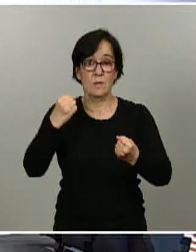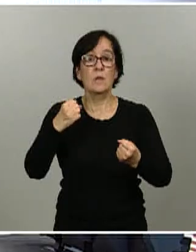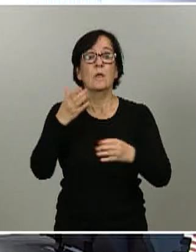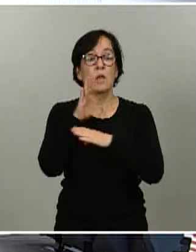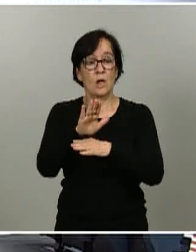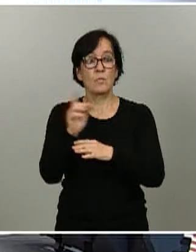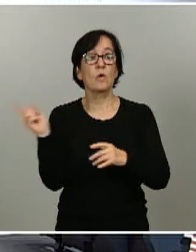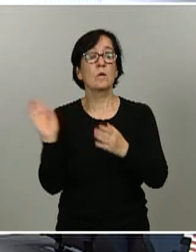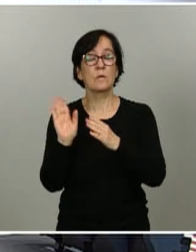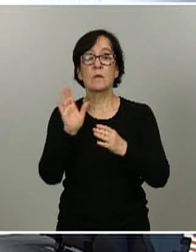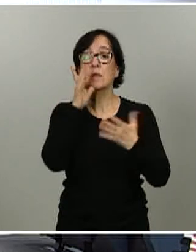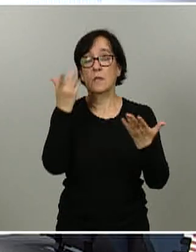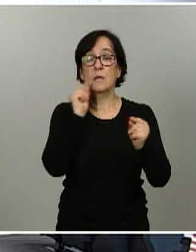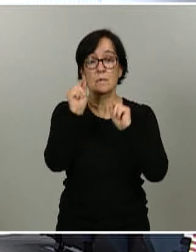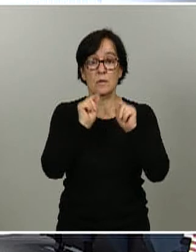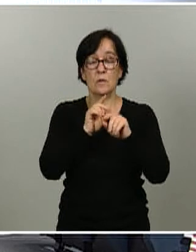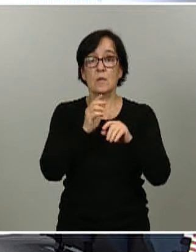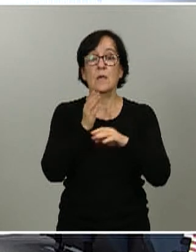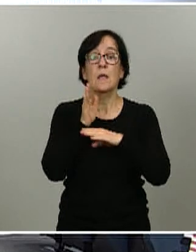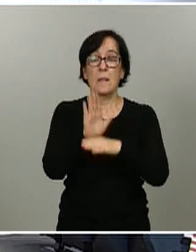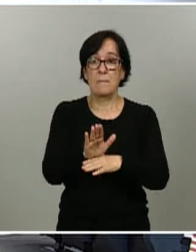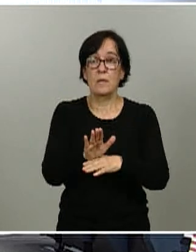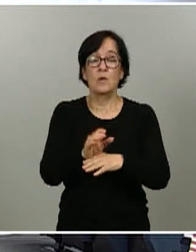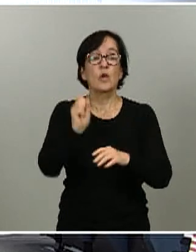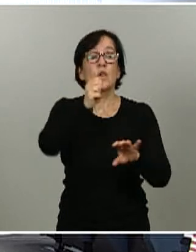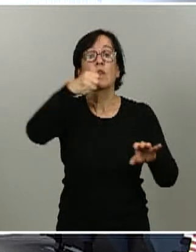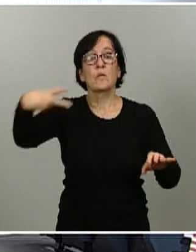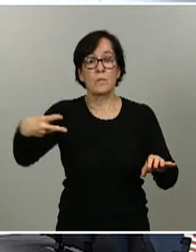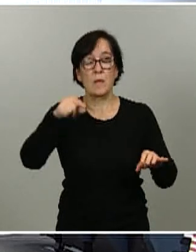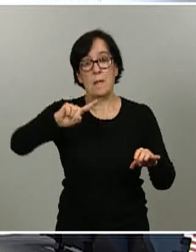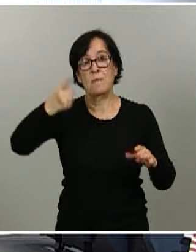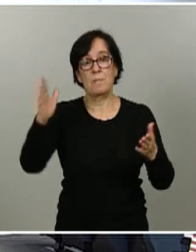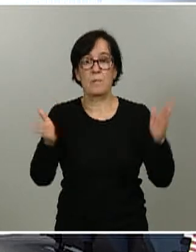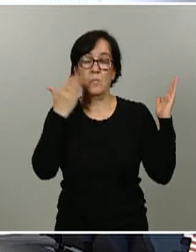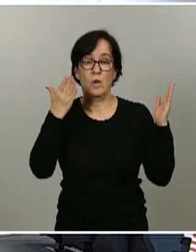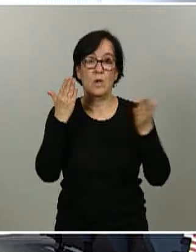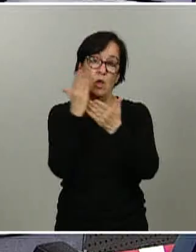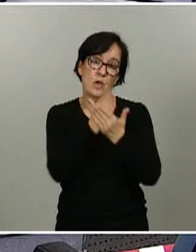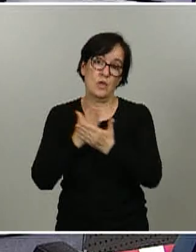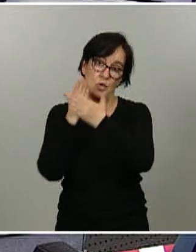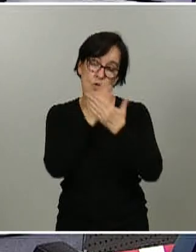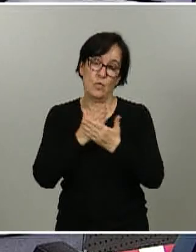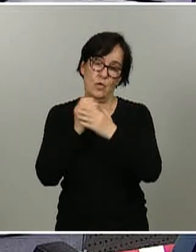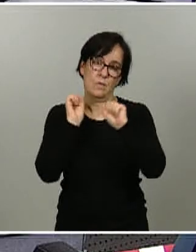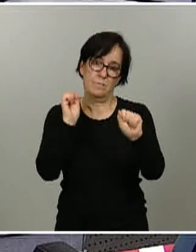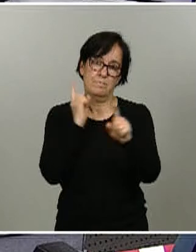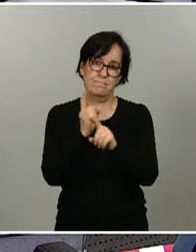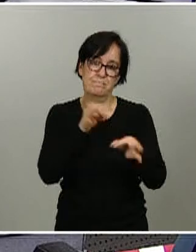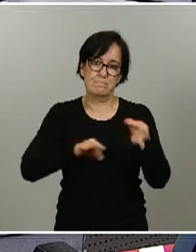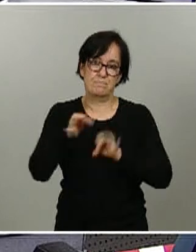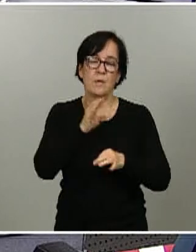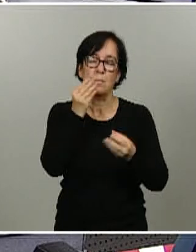epidemiólogos que han presentado los resultados de esta primera fase del estudio de seroprevalencia buenas tardes buenas